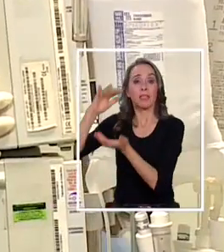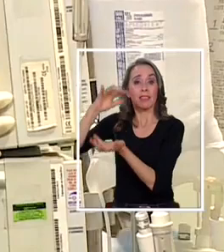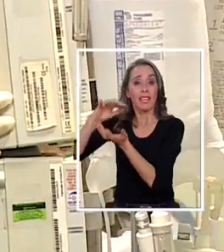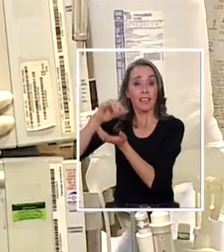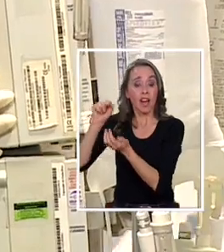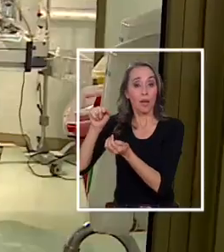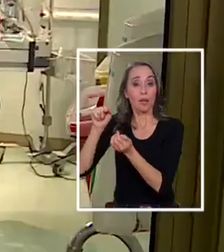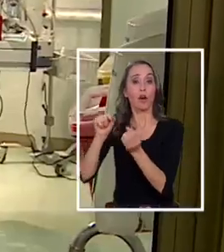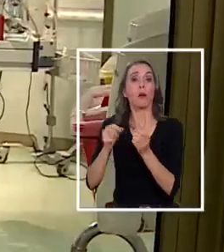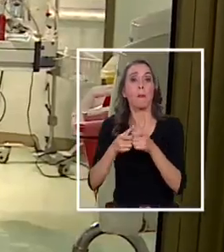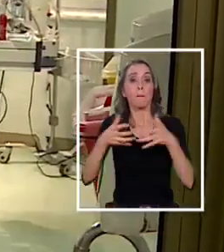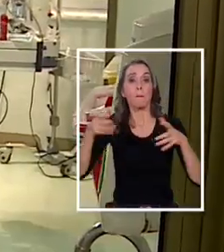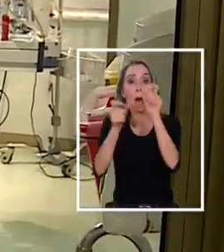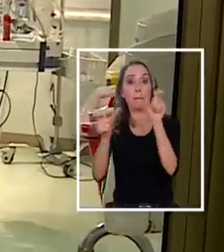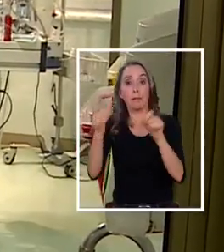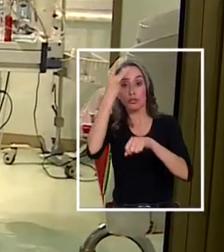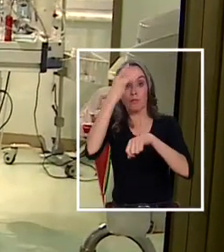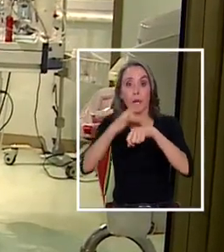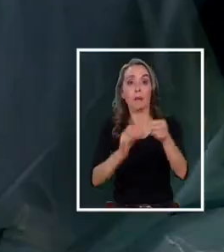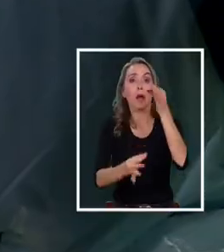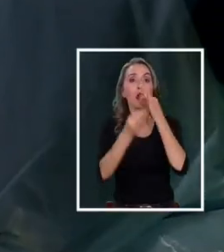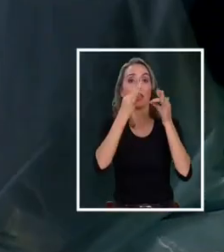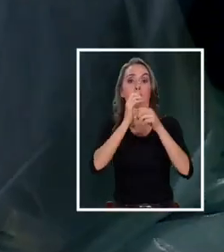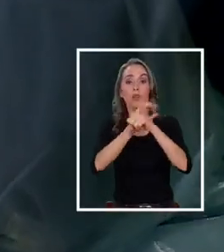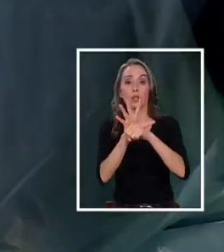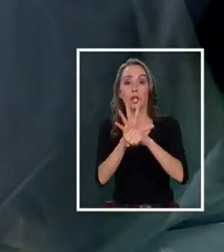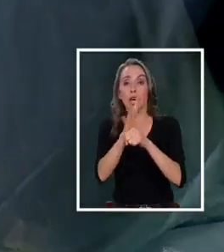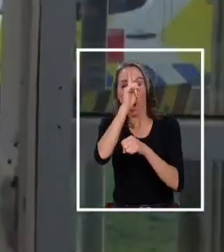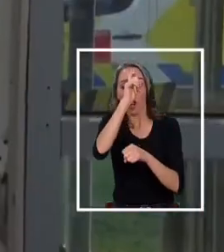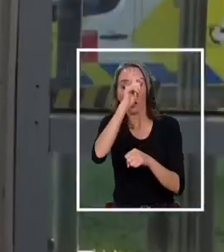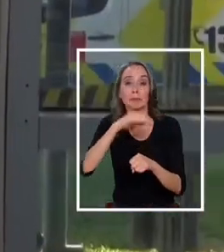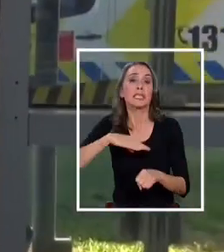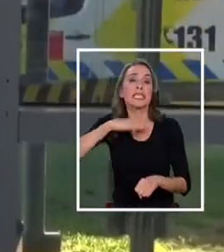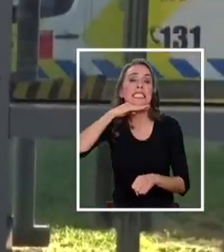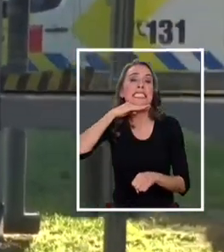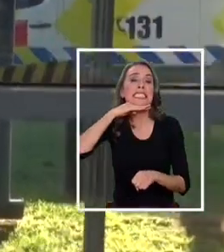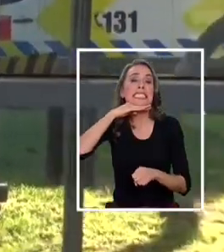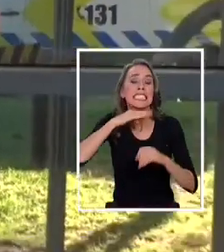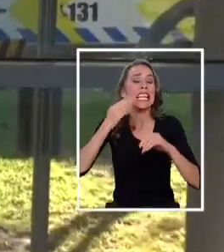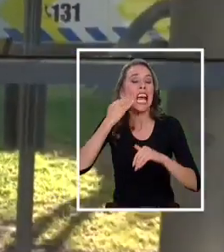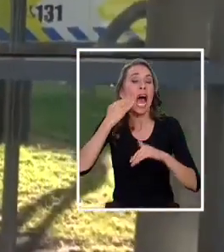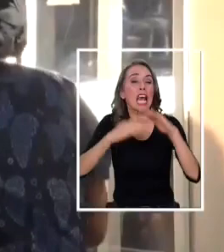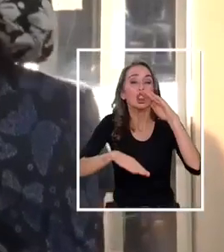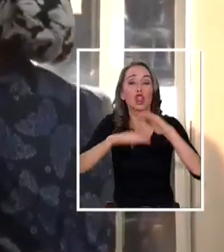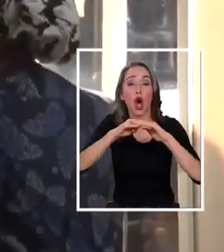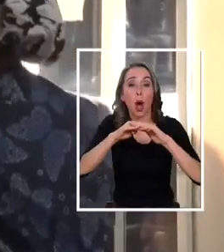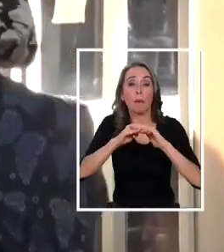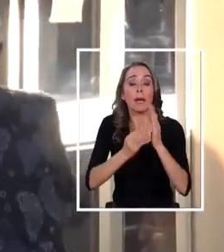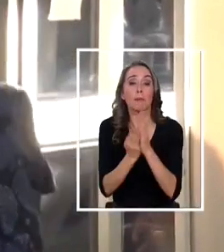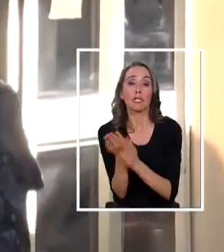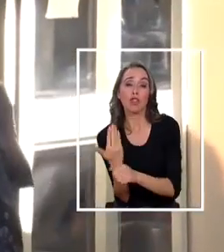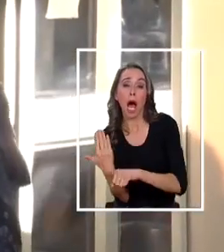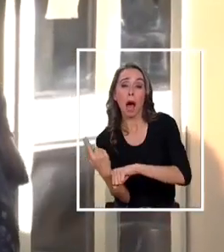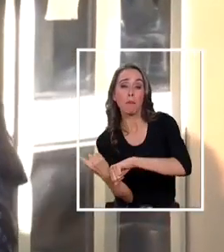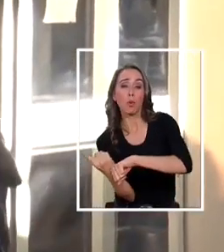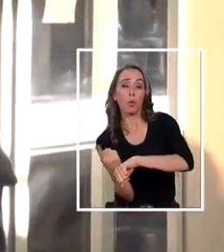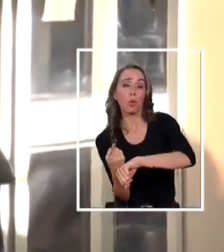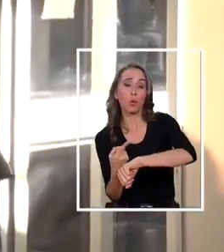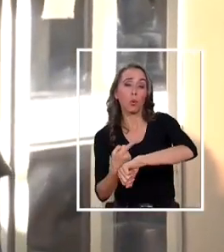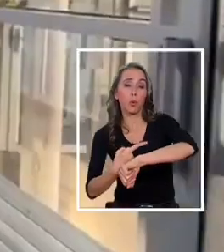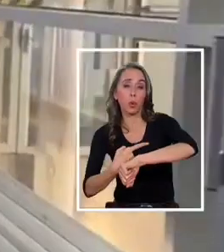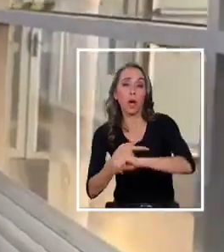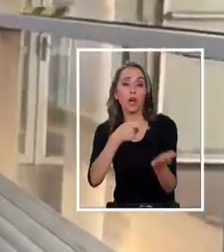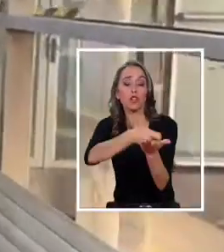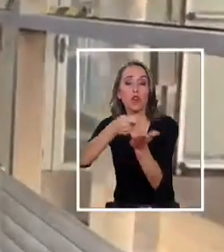Los contagios iban en aumento y la capacidad hospitalaria se acercaba al tope. Así comenzó una carrera a contrarreloj